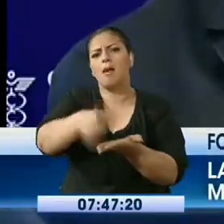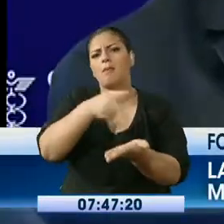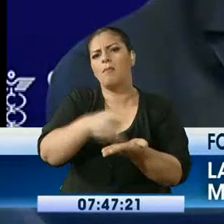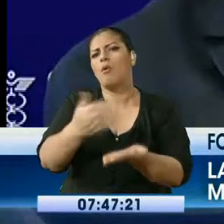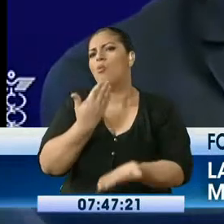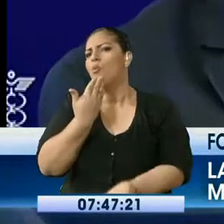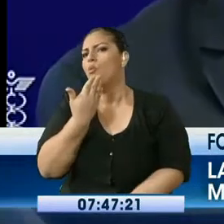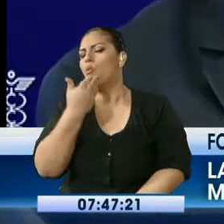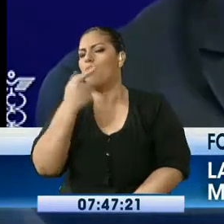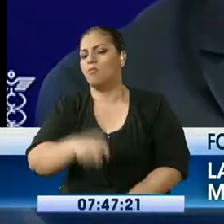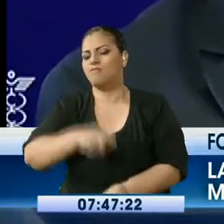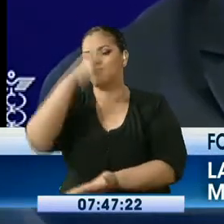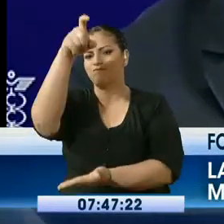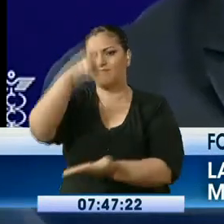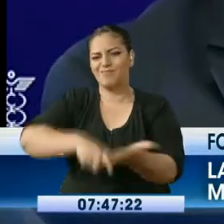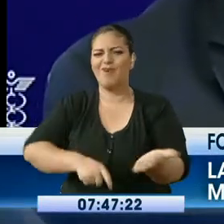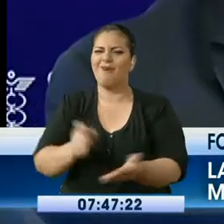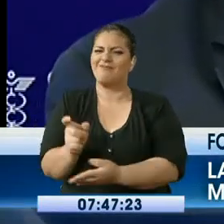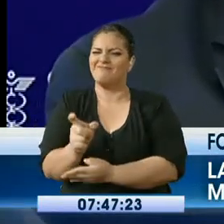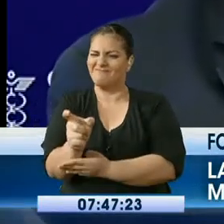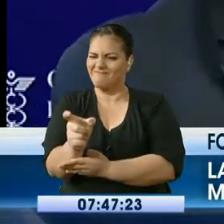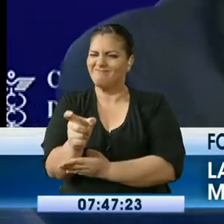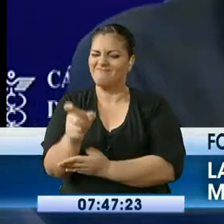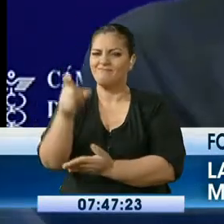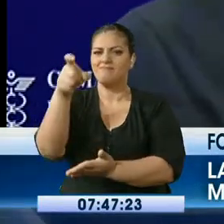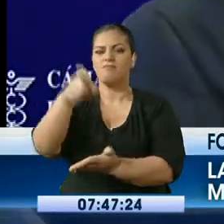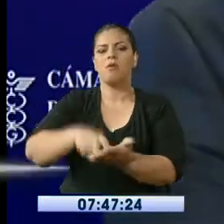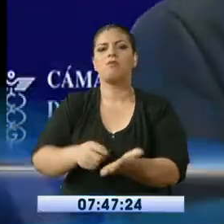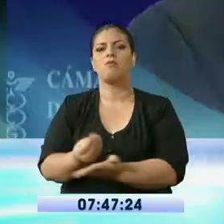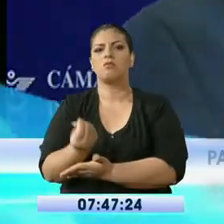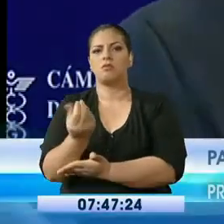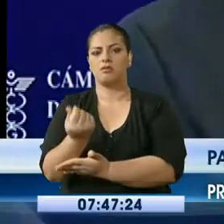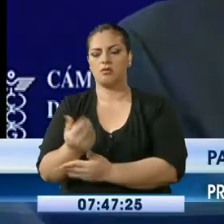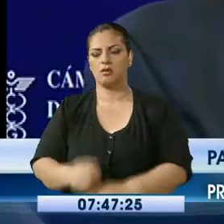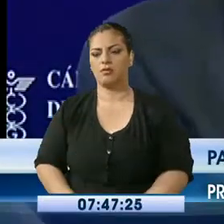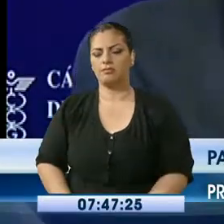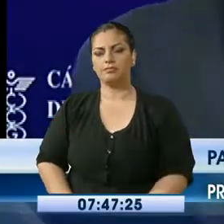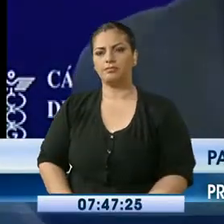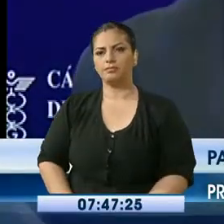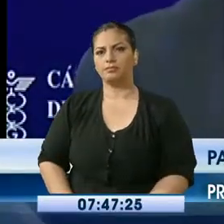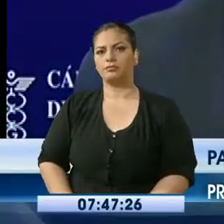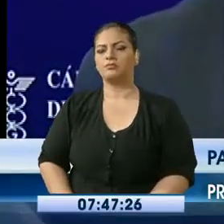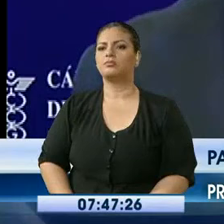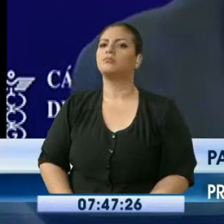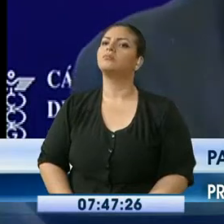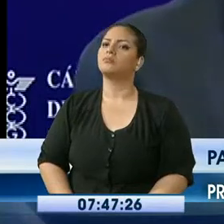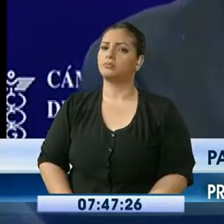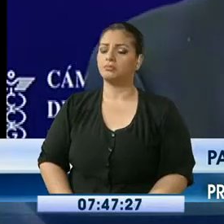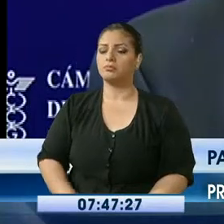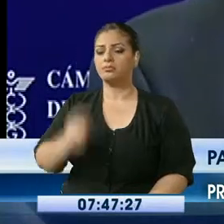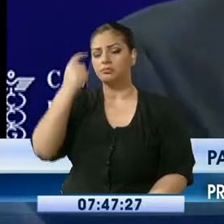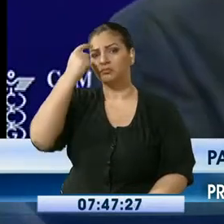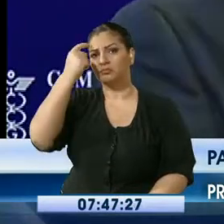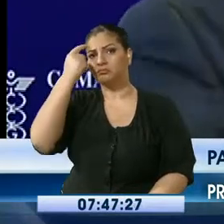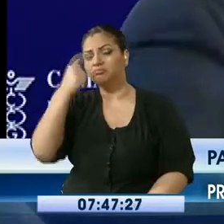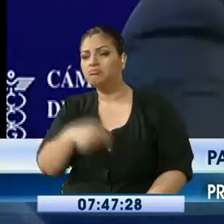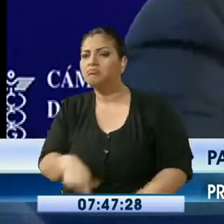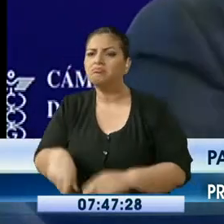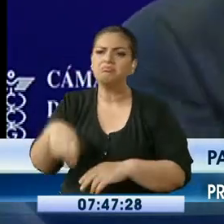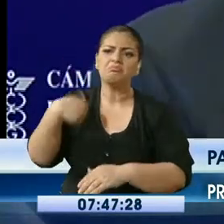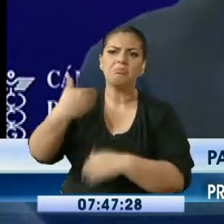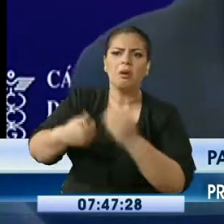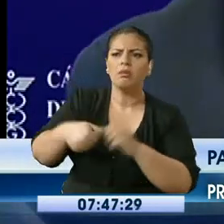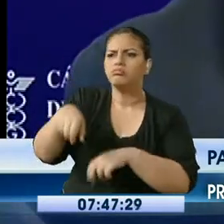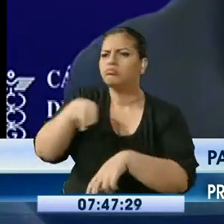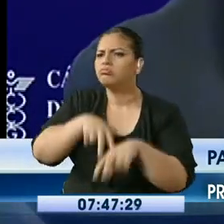Lo que nos estarían transmitiendo es que esto sería un paso previo para algún otro tipo de medida que tal vez hoy no la vemos pero que más